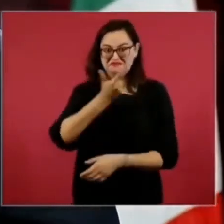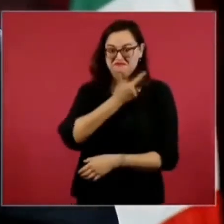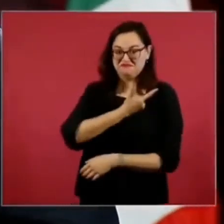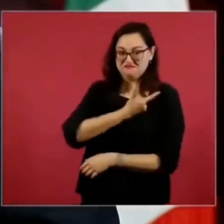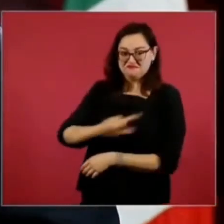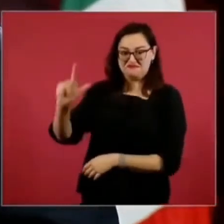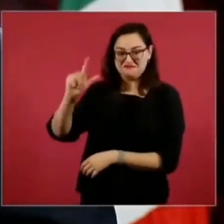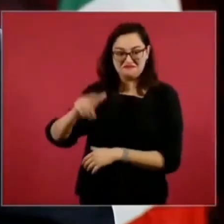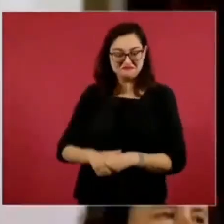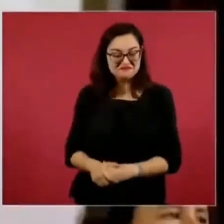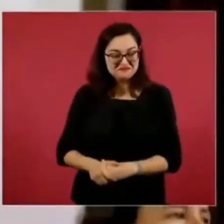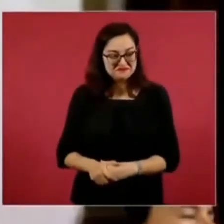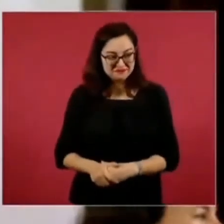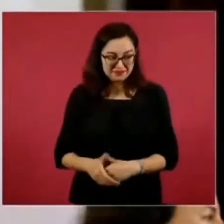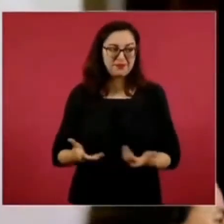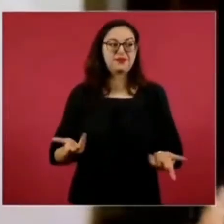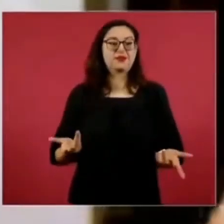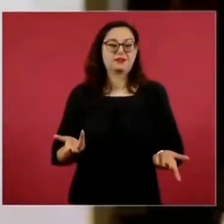no el Estado de Derecho.